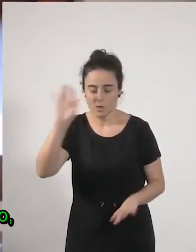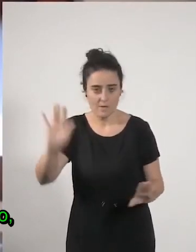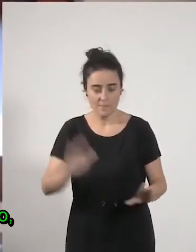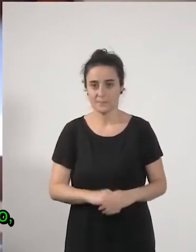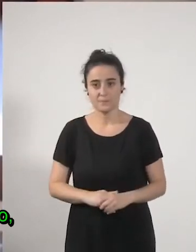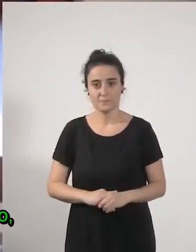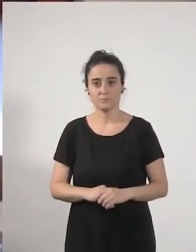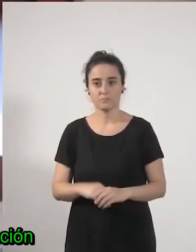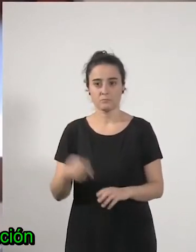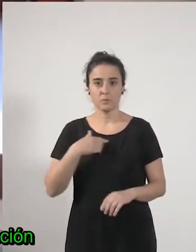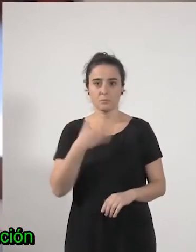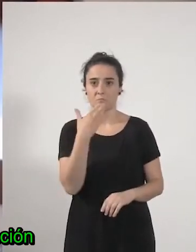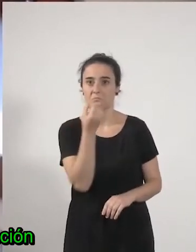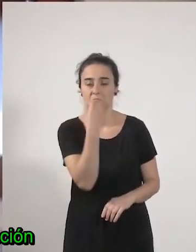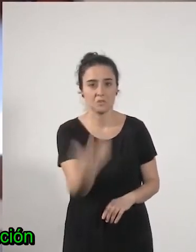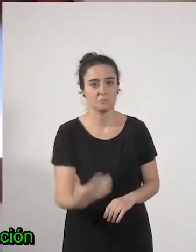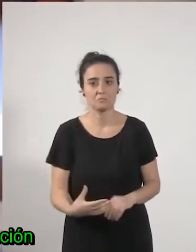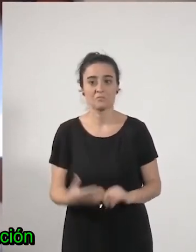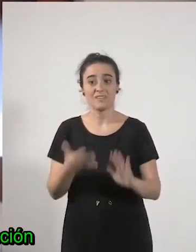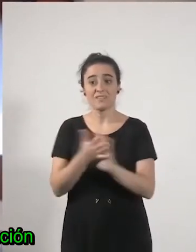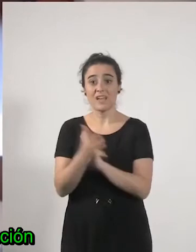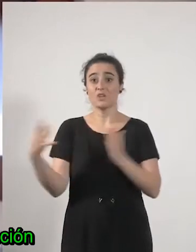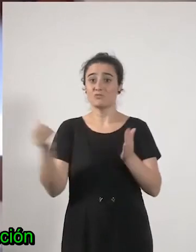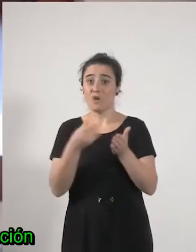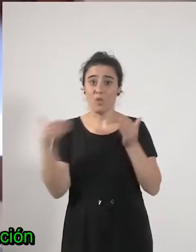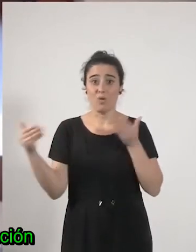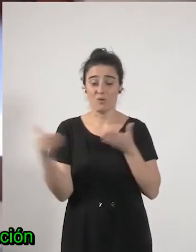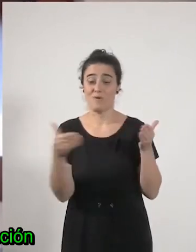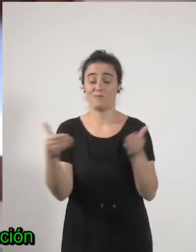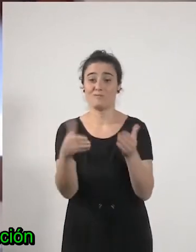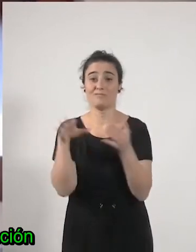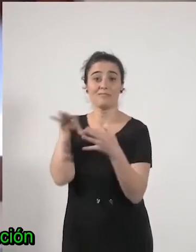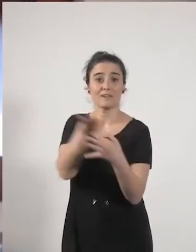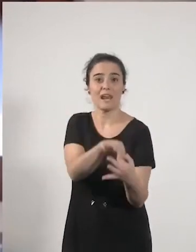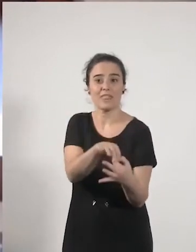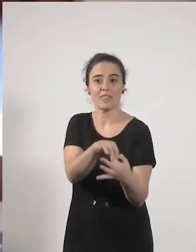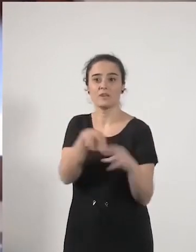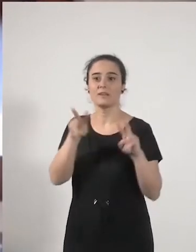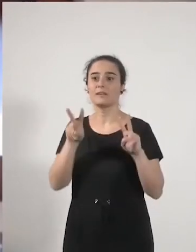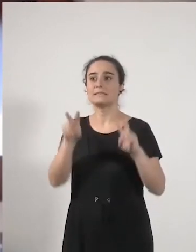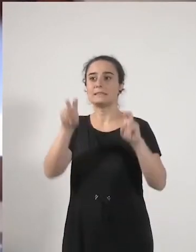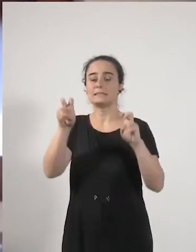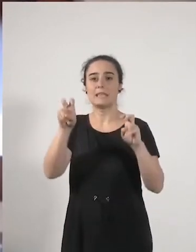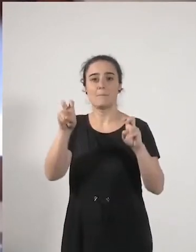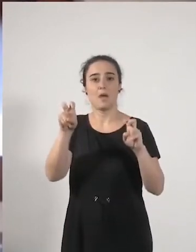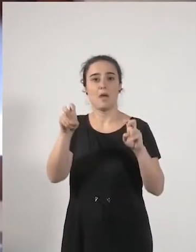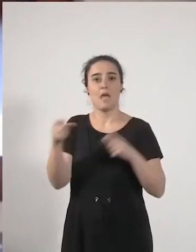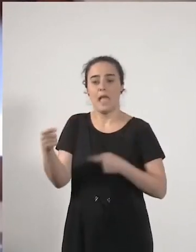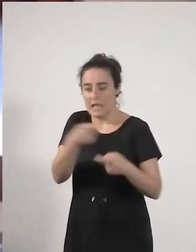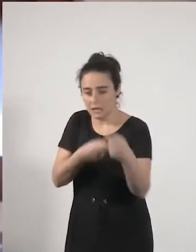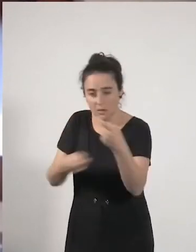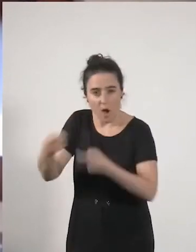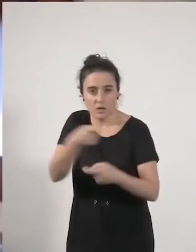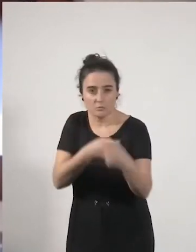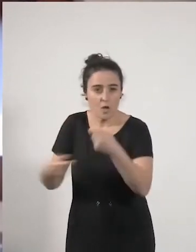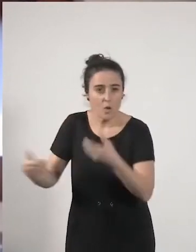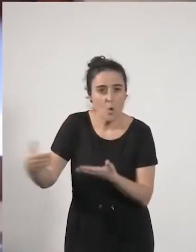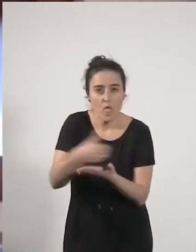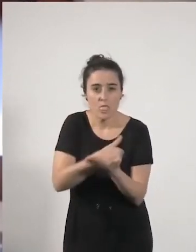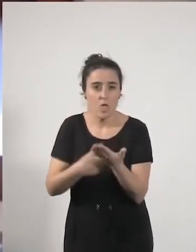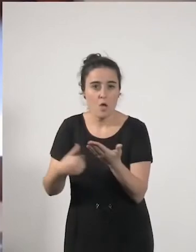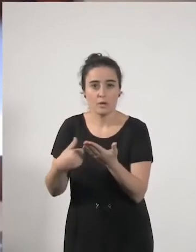a mí me parece bien o sea todo lo que vaya en esa dirección de frenar las las transacciones